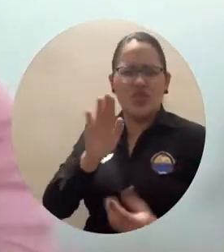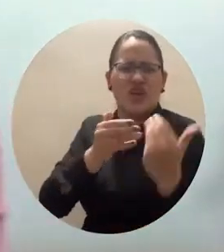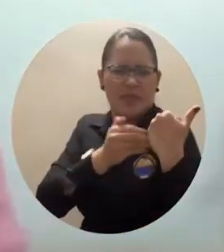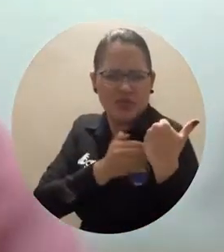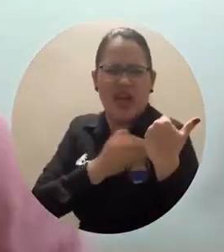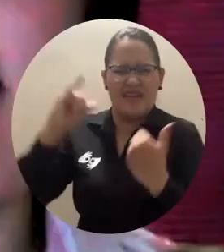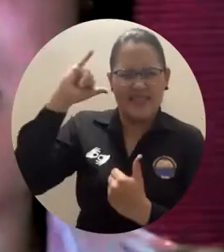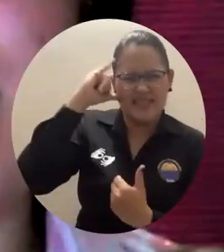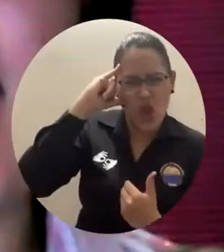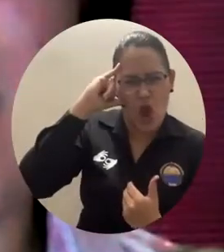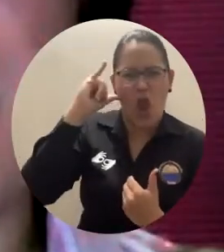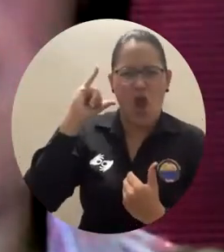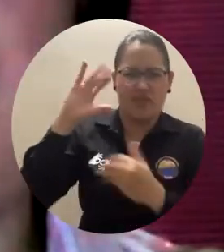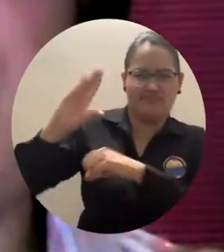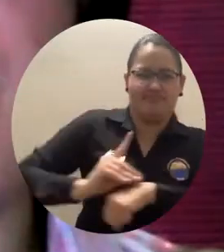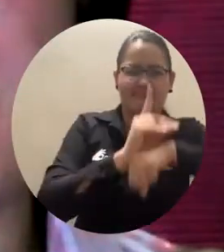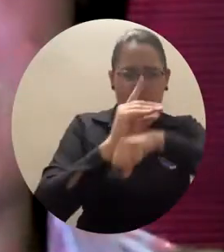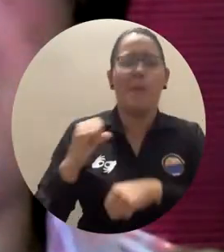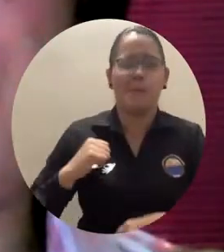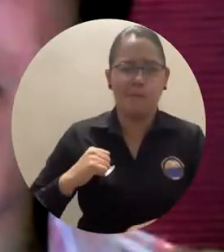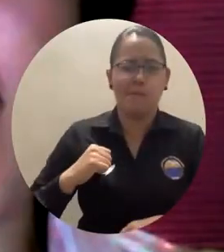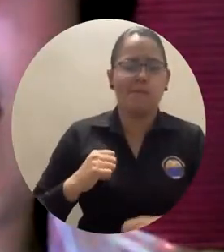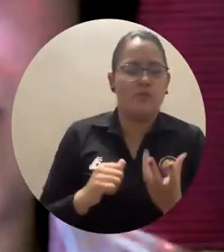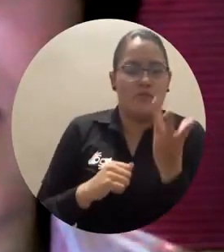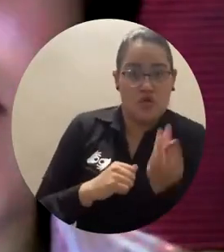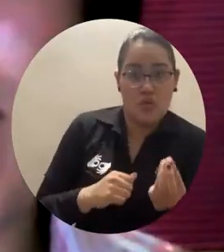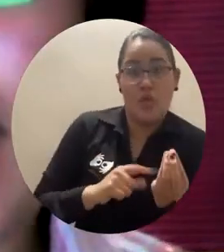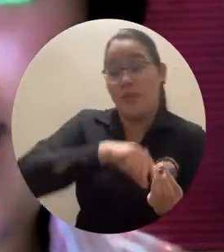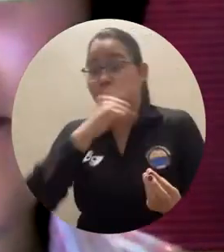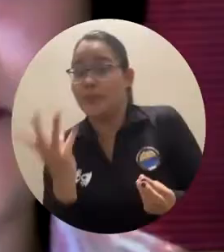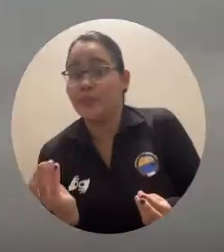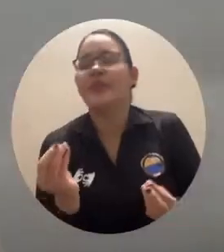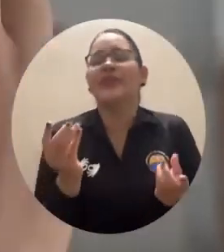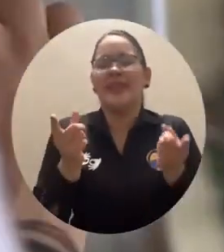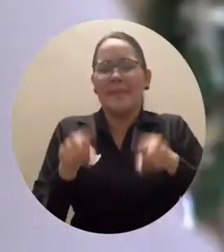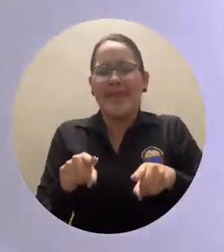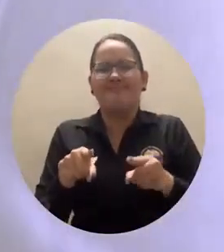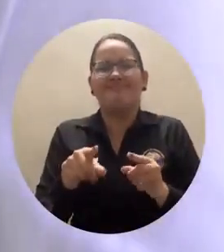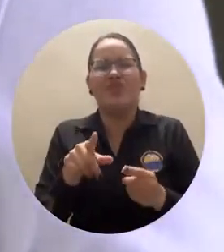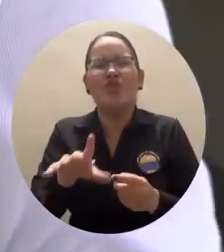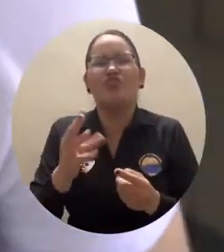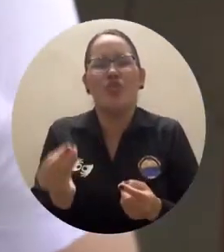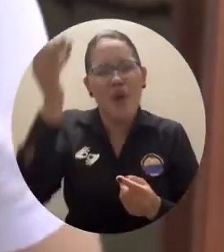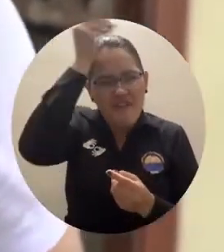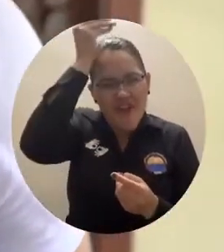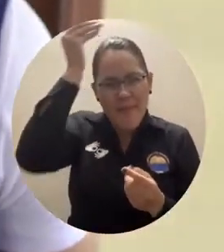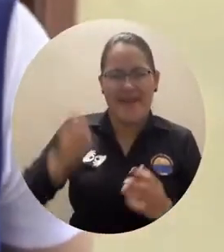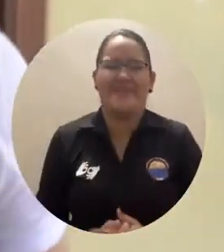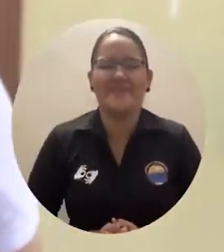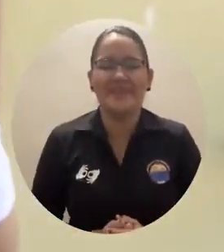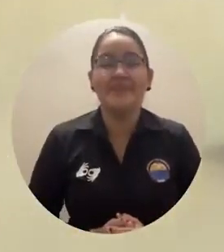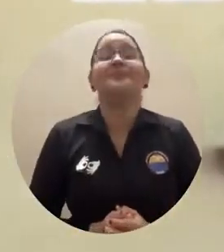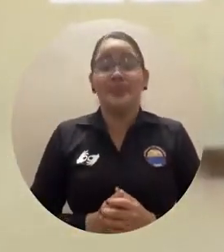está también aliado el grupo de un grupo de investigación de enfermería la ubicación de los códigos